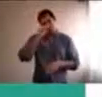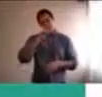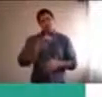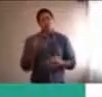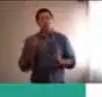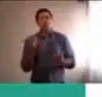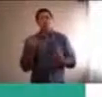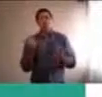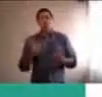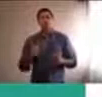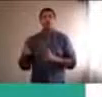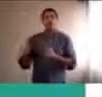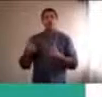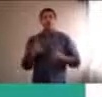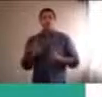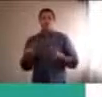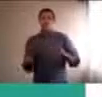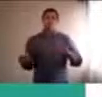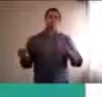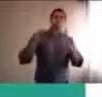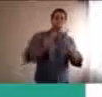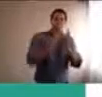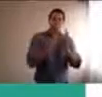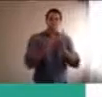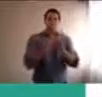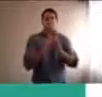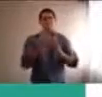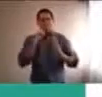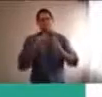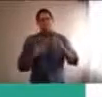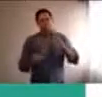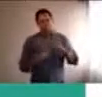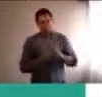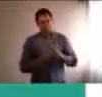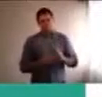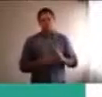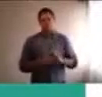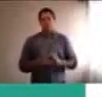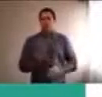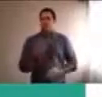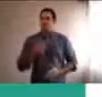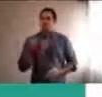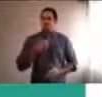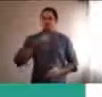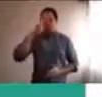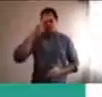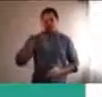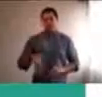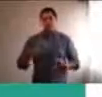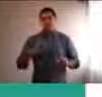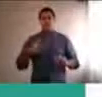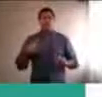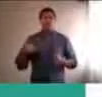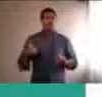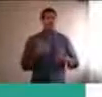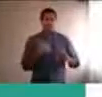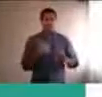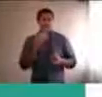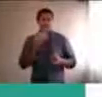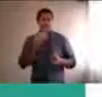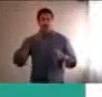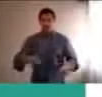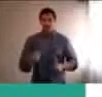incluir, realmente, esa forma, de detenernos, porque consideramos, que el juego, y ahora vamos a hablar, un poquito de eso, también,